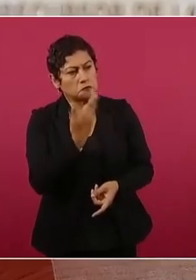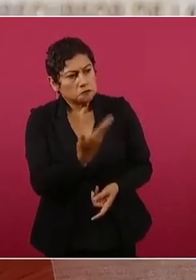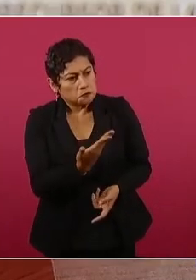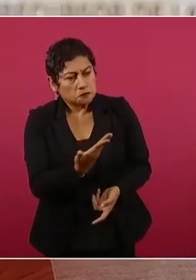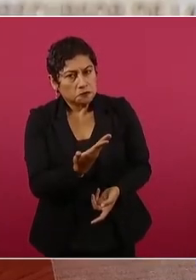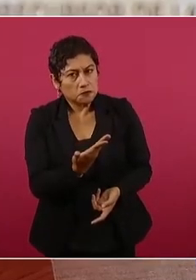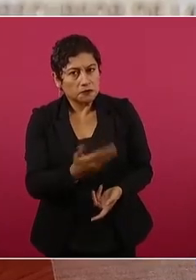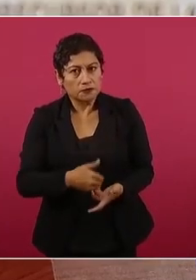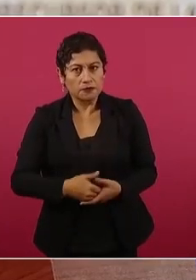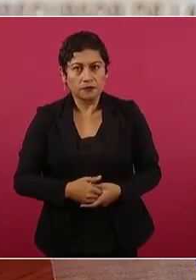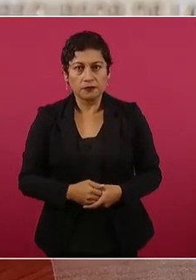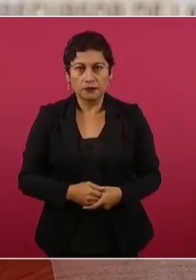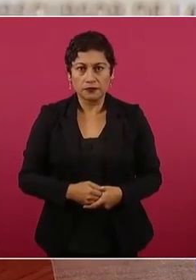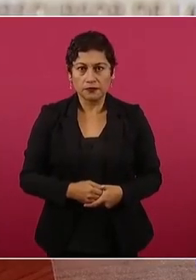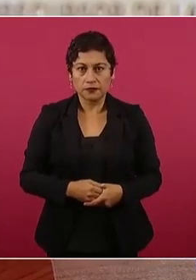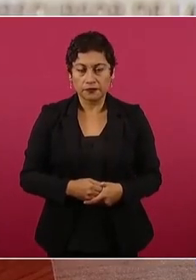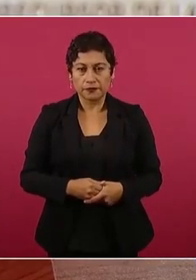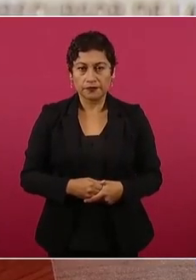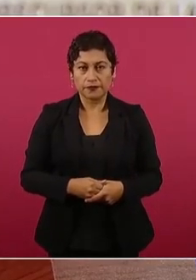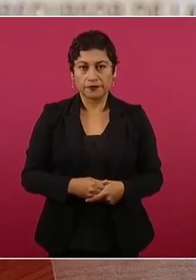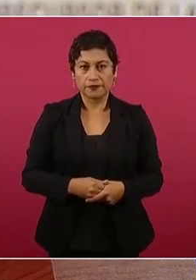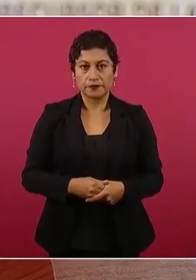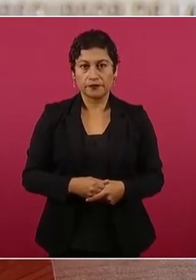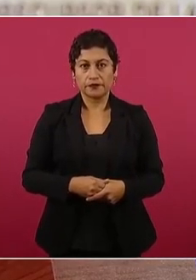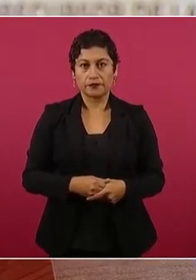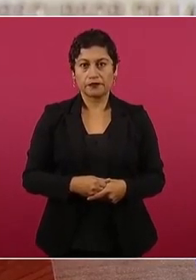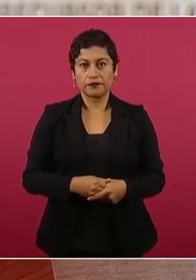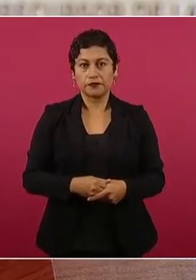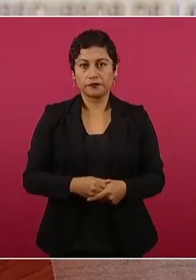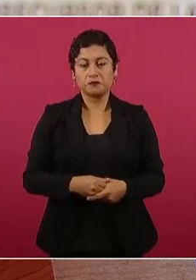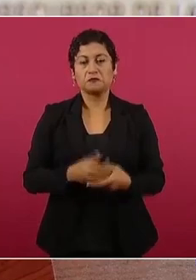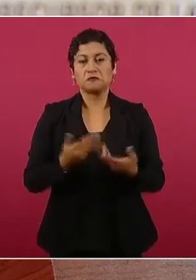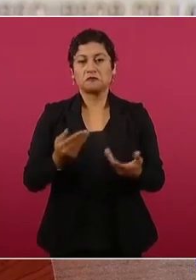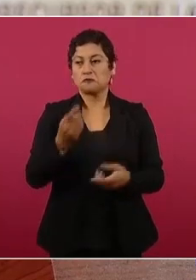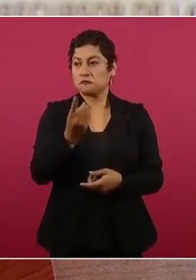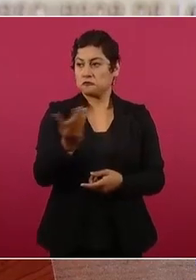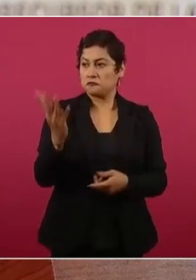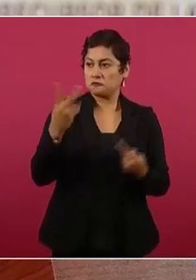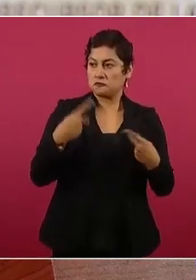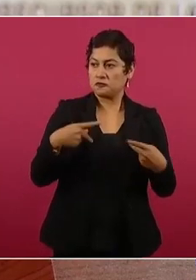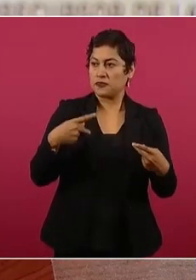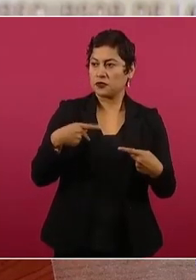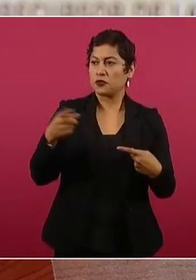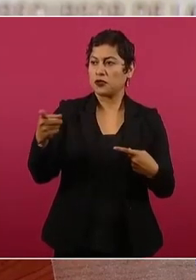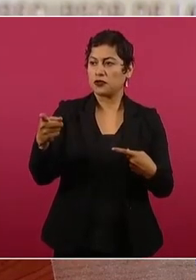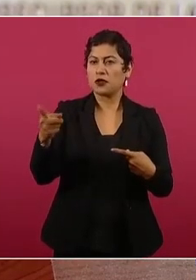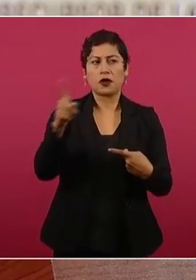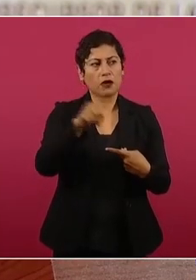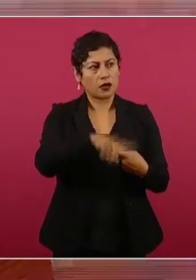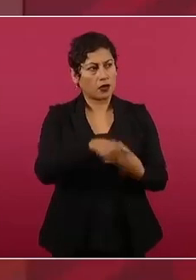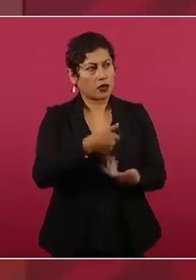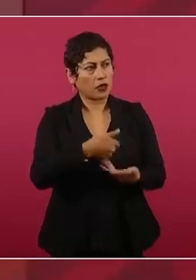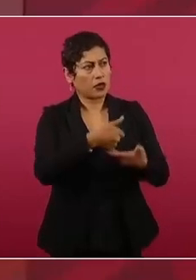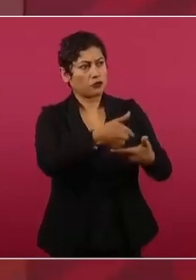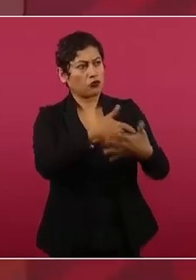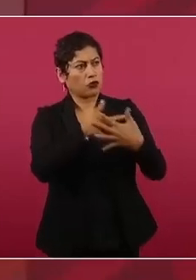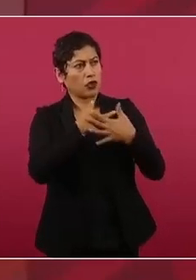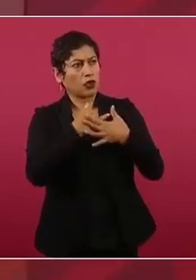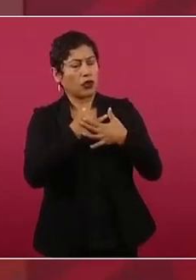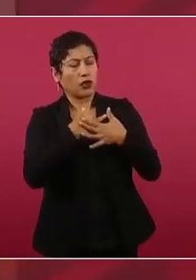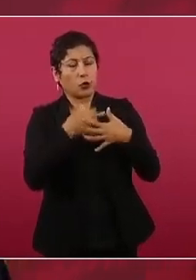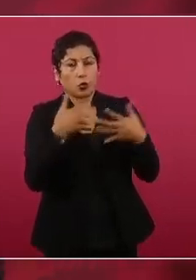que le tiene amor al pueblo. No,